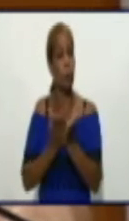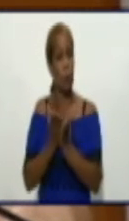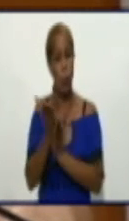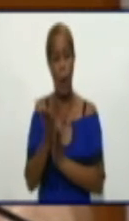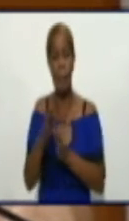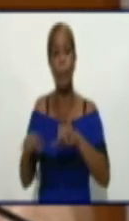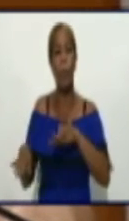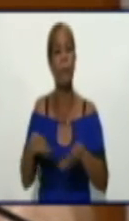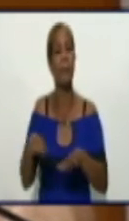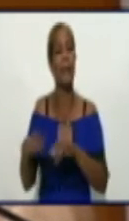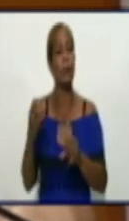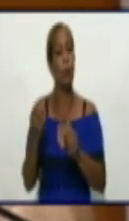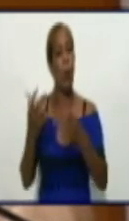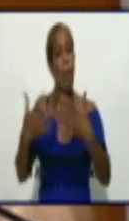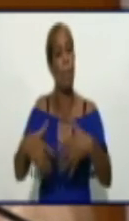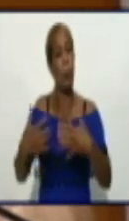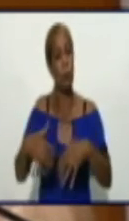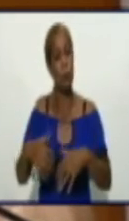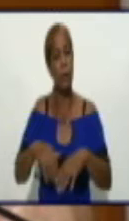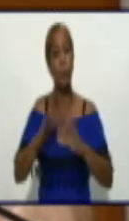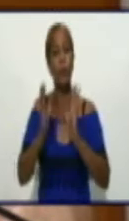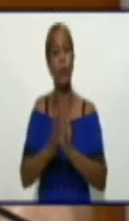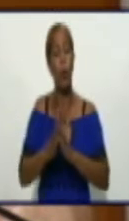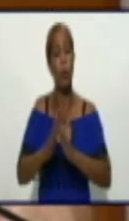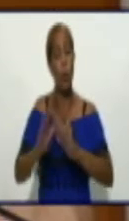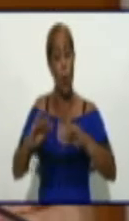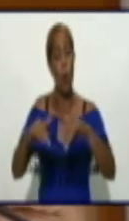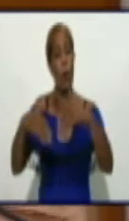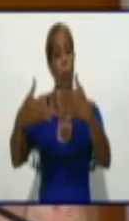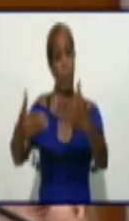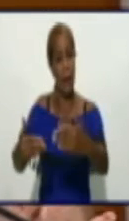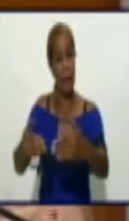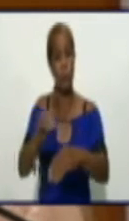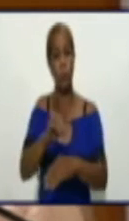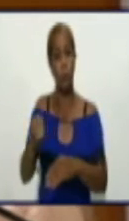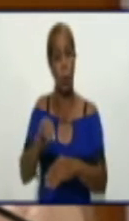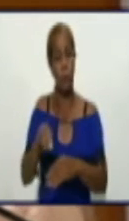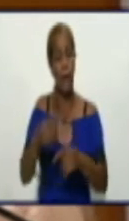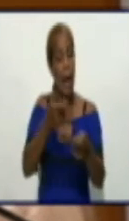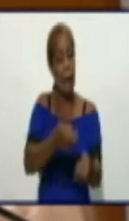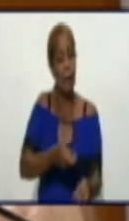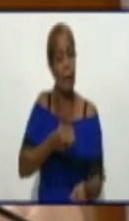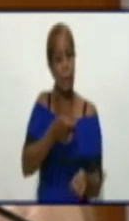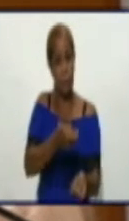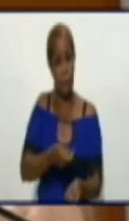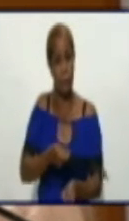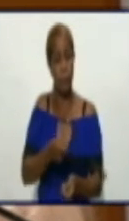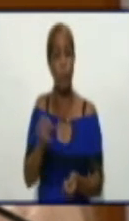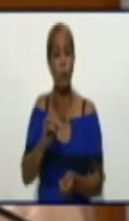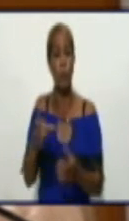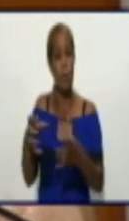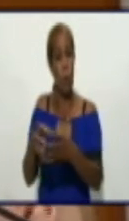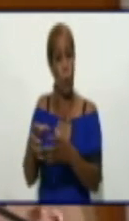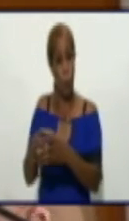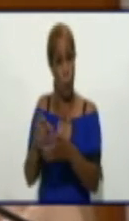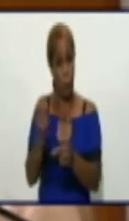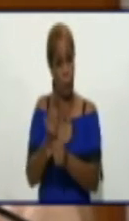productivo en los autoconsumos de nuestras empresas, o sea, de los colectivos laborales, dentro del movimiento